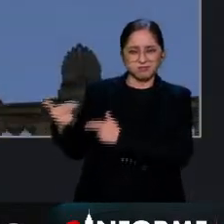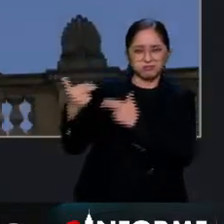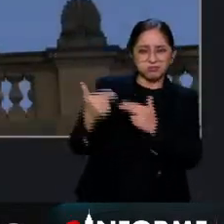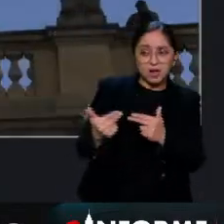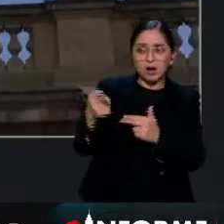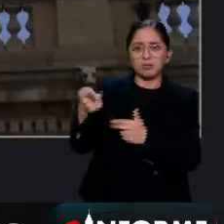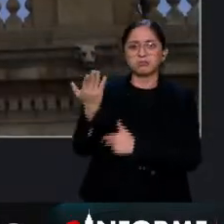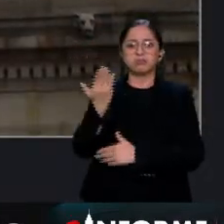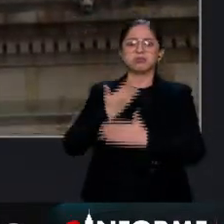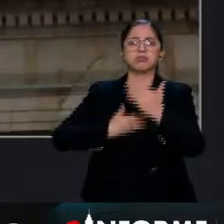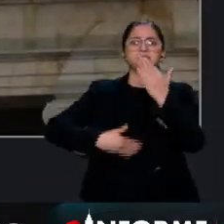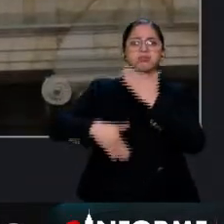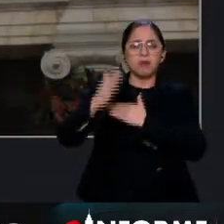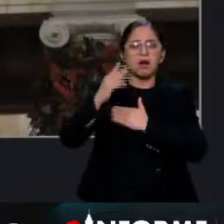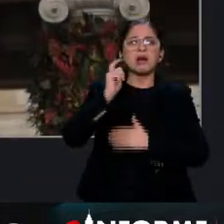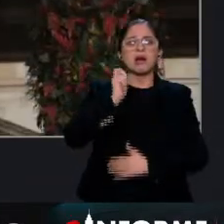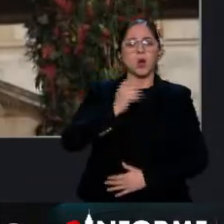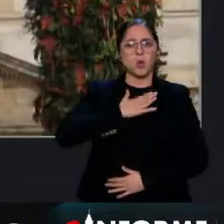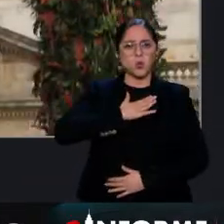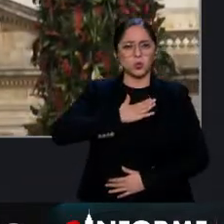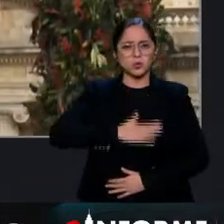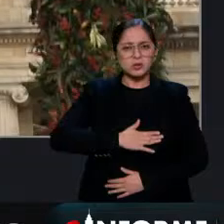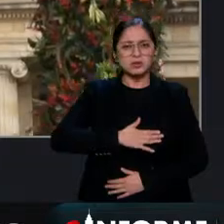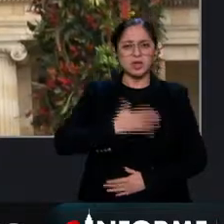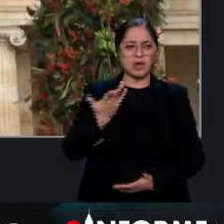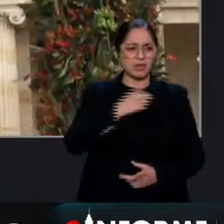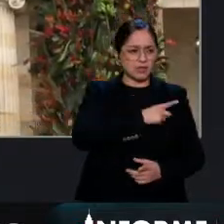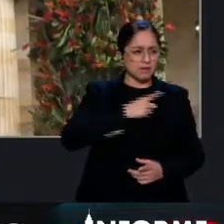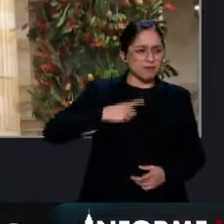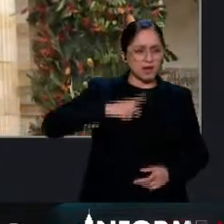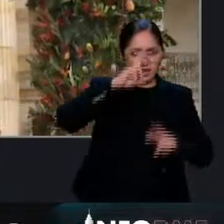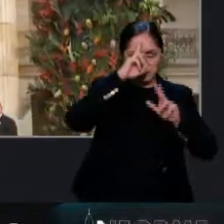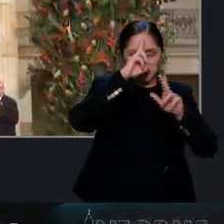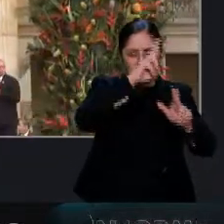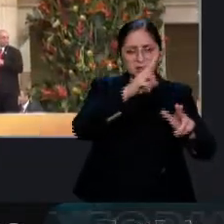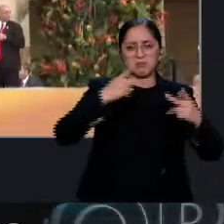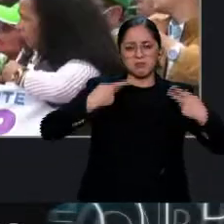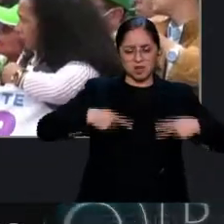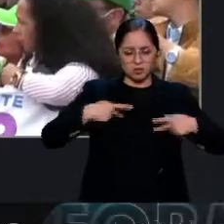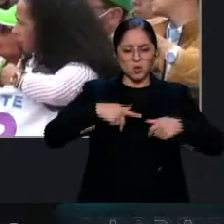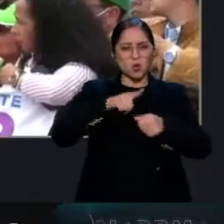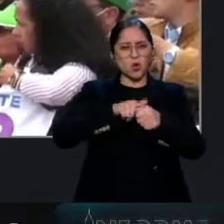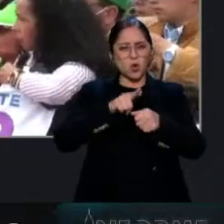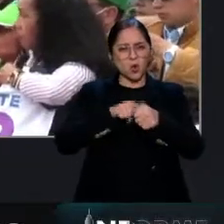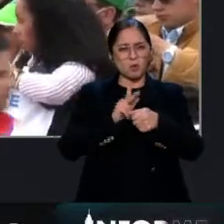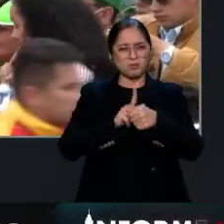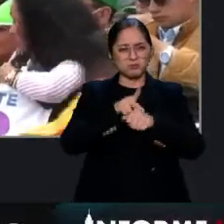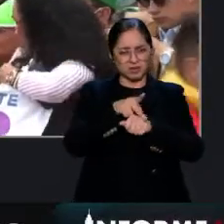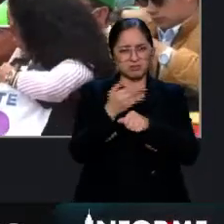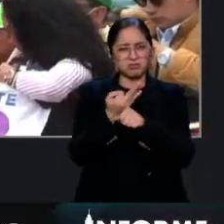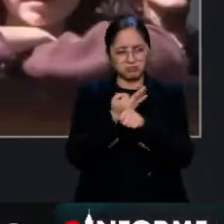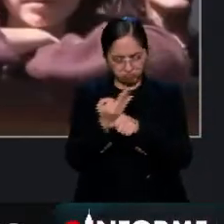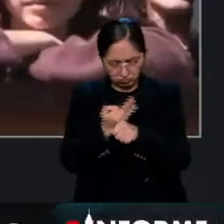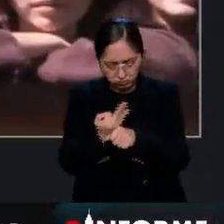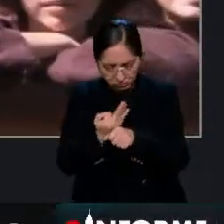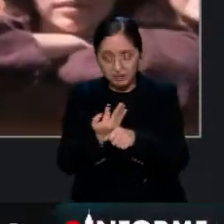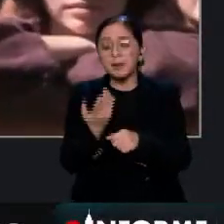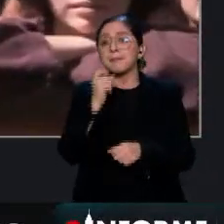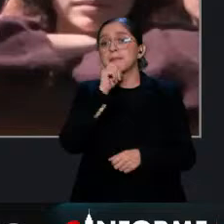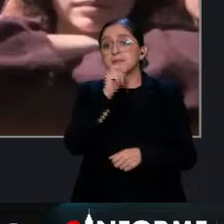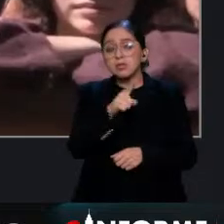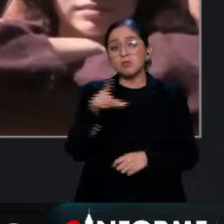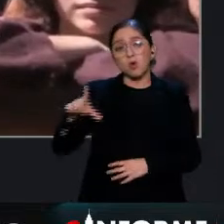propuestas de justicia racial y defensa en derechos humanos. Ahora, tras haber obtenido más de 11 millones de votos, los nuevos gobernantes de Colombia